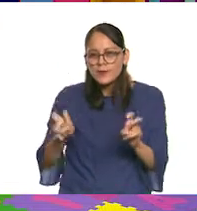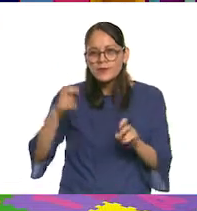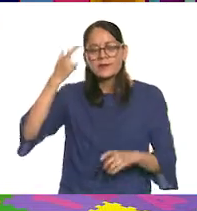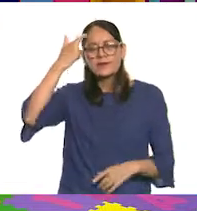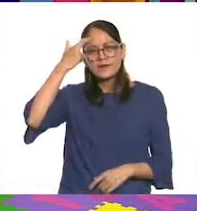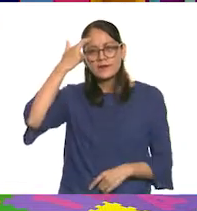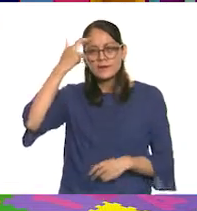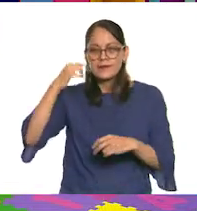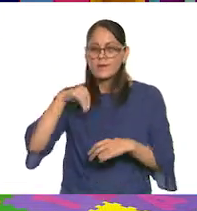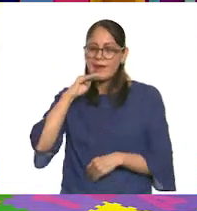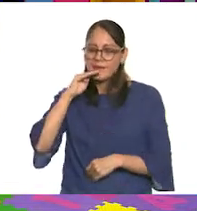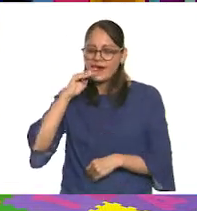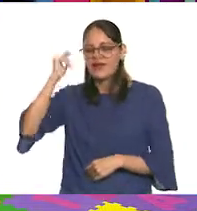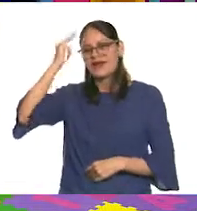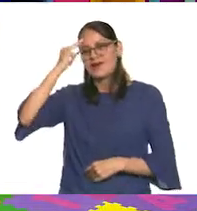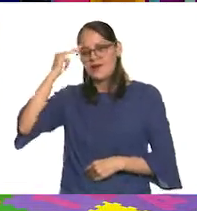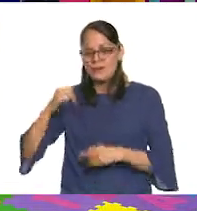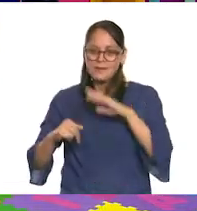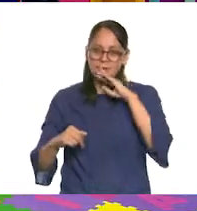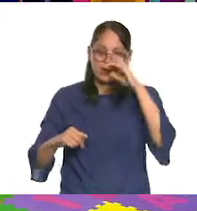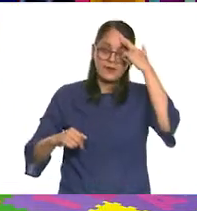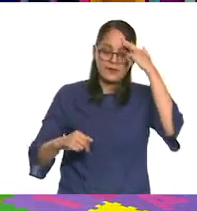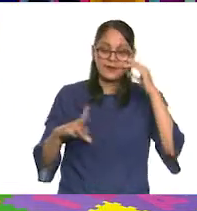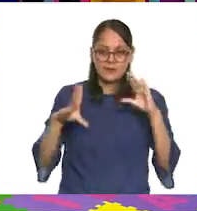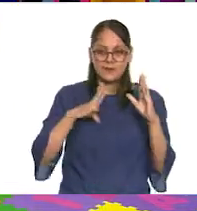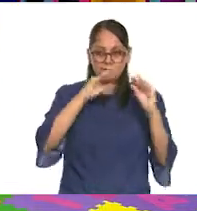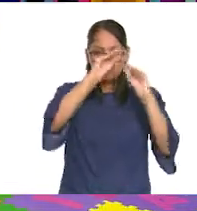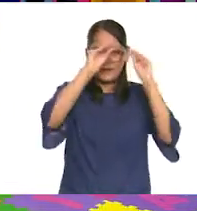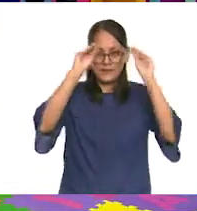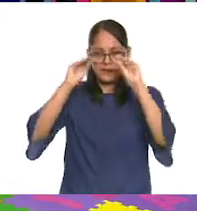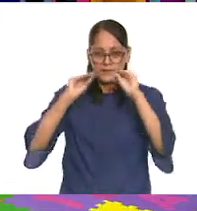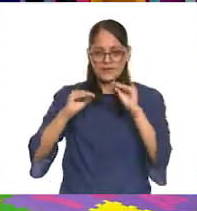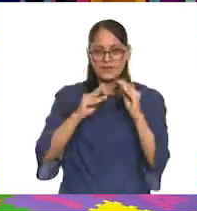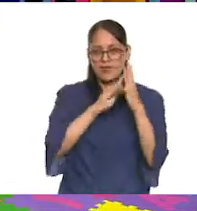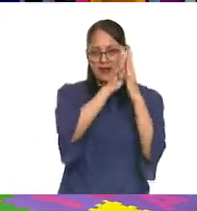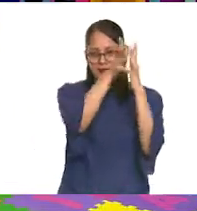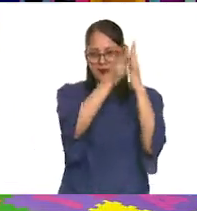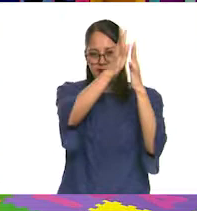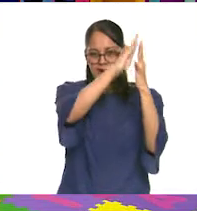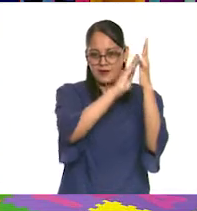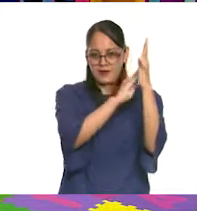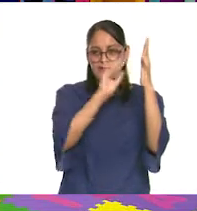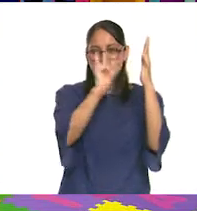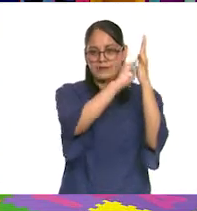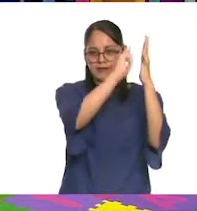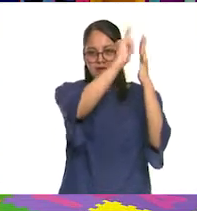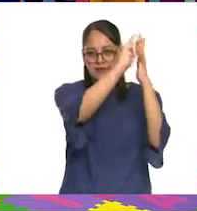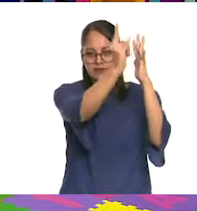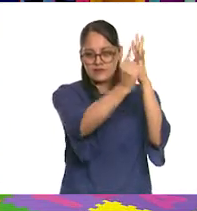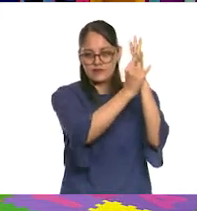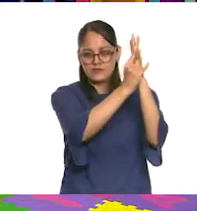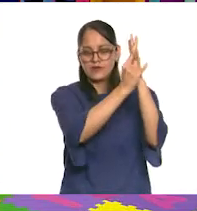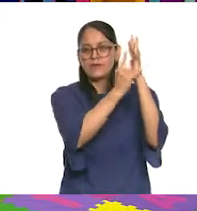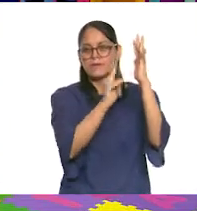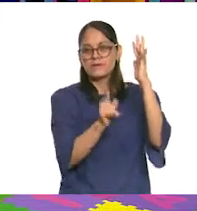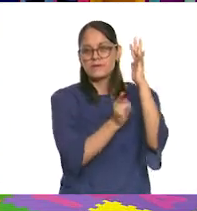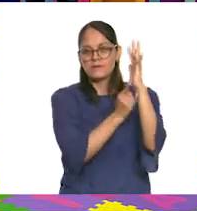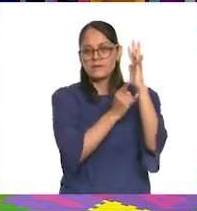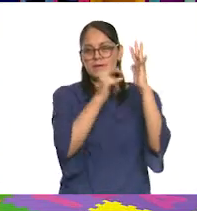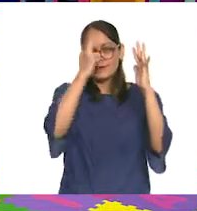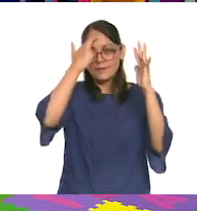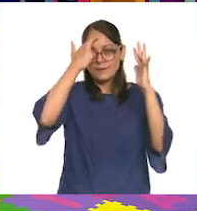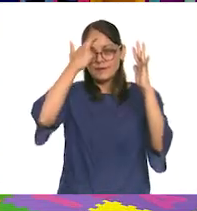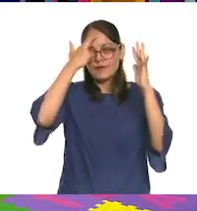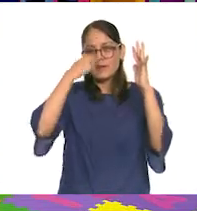con sus mamás. Los vamos a ir colocando aquí en nuestras ramas y en nuestros lazos para que se entrelacen estos bellos recuerdos